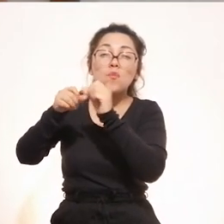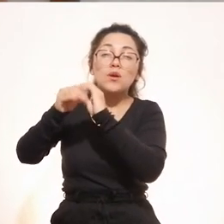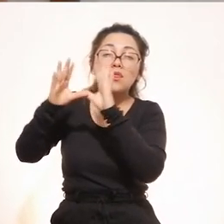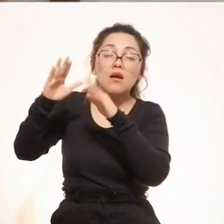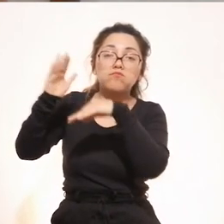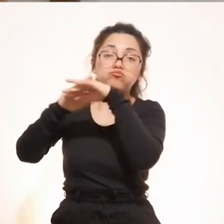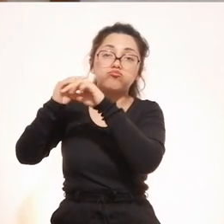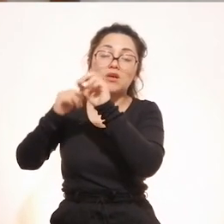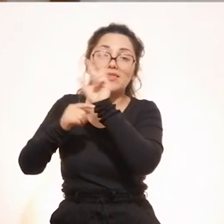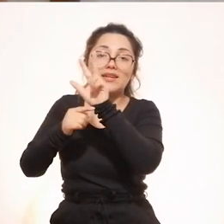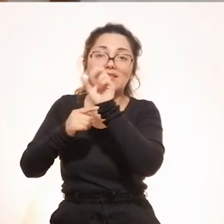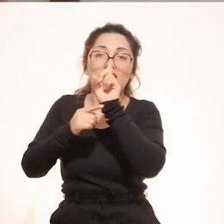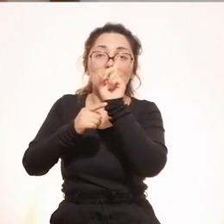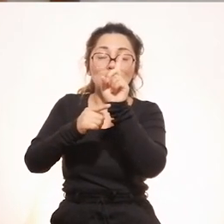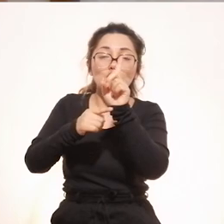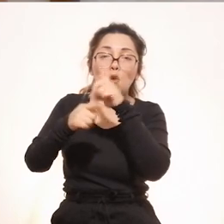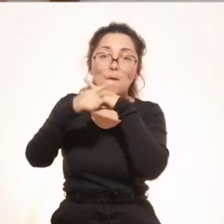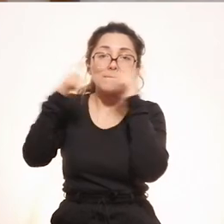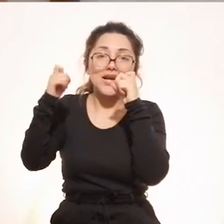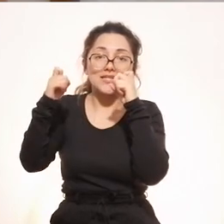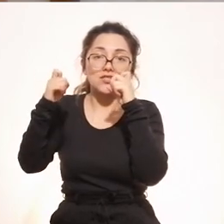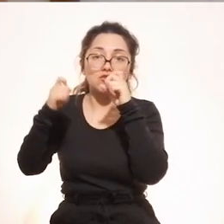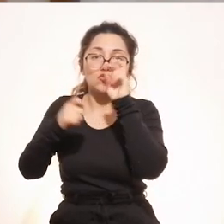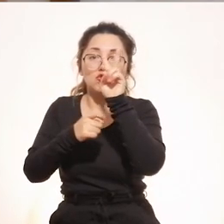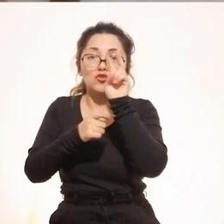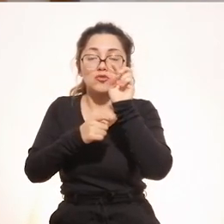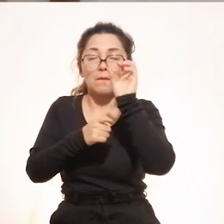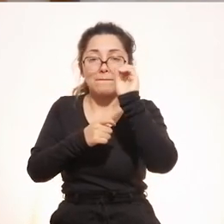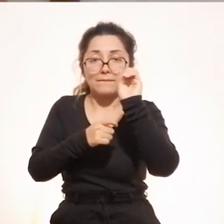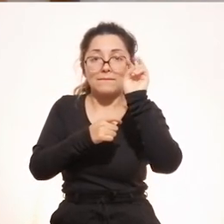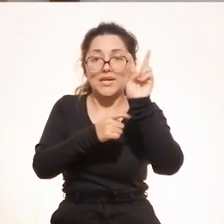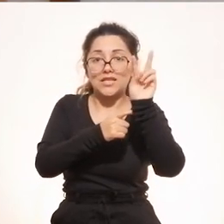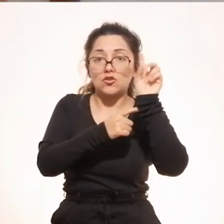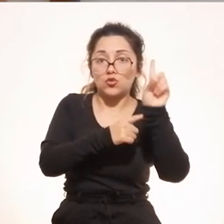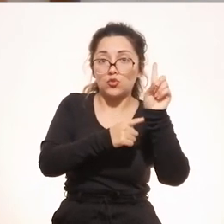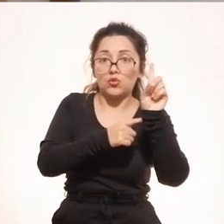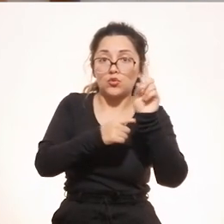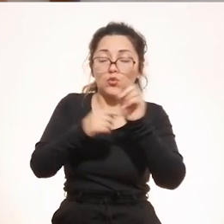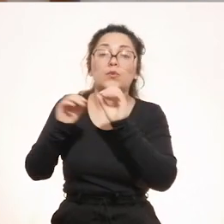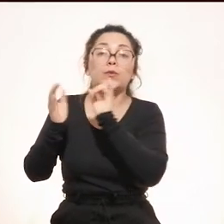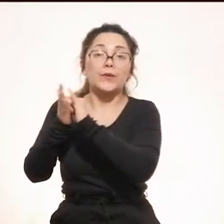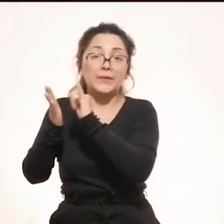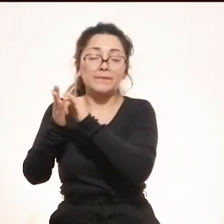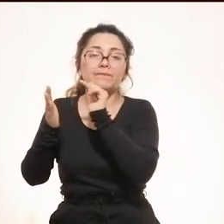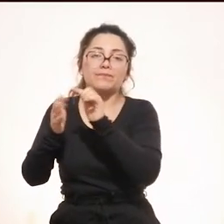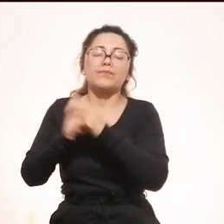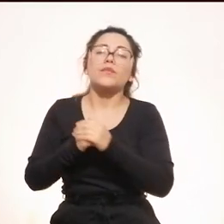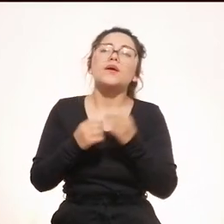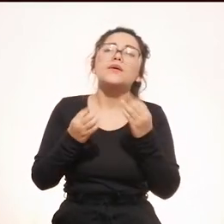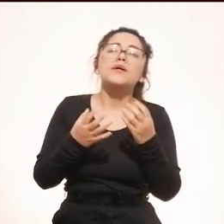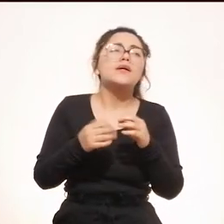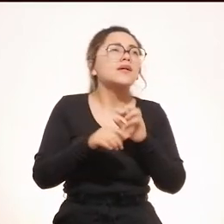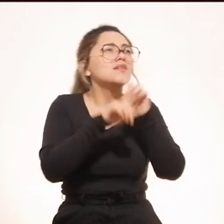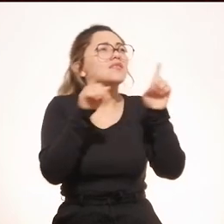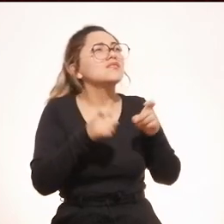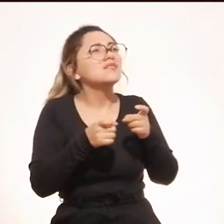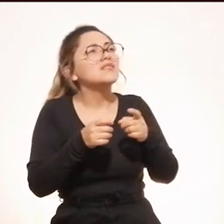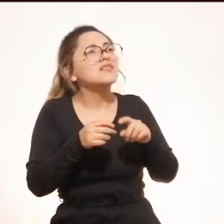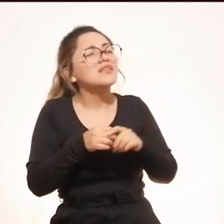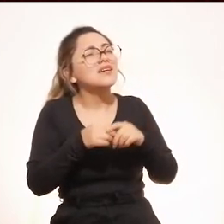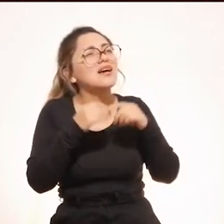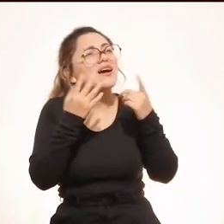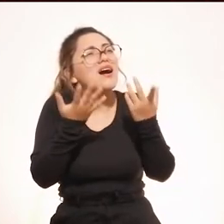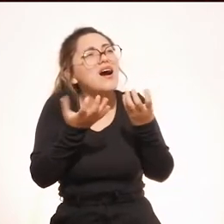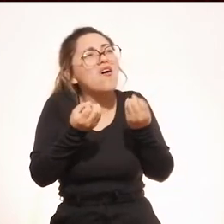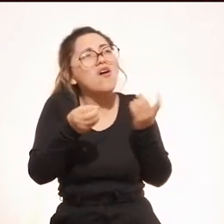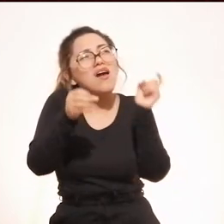en el sistema de focalización de hogares al 31 de marzo del 2021. Doctor, ¿cuándo